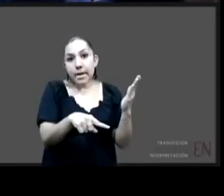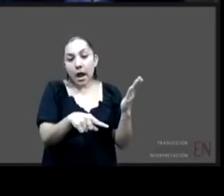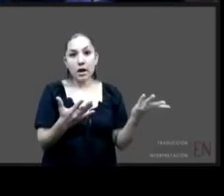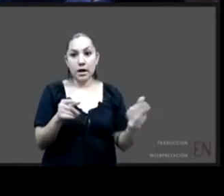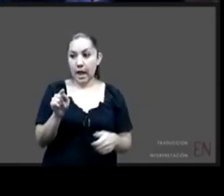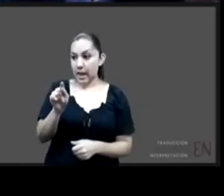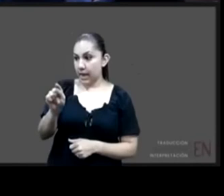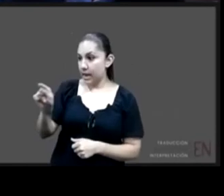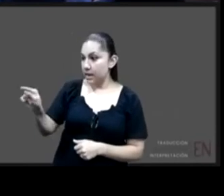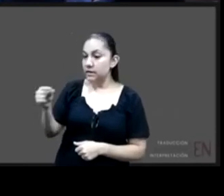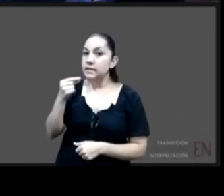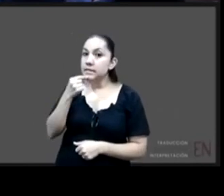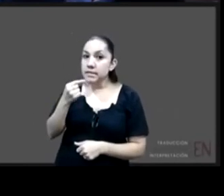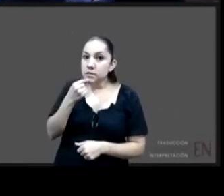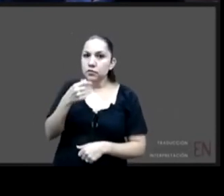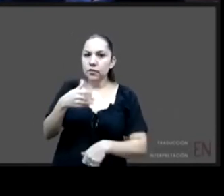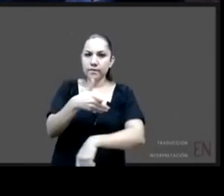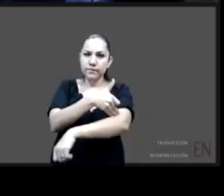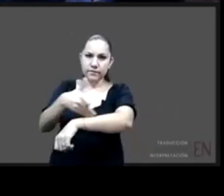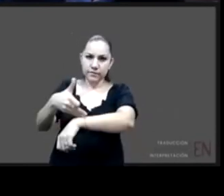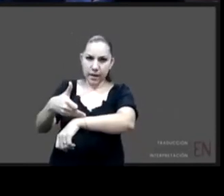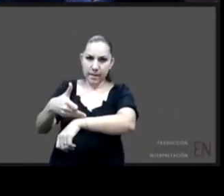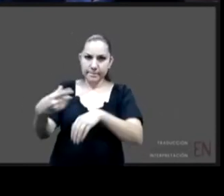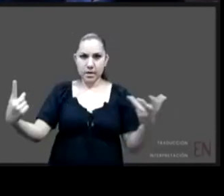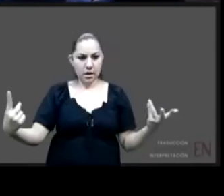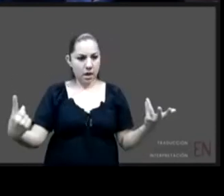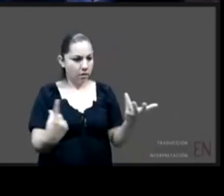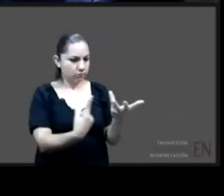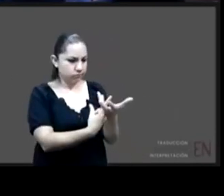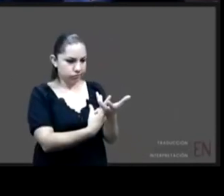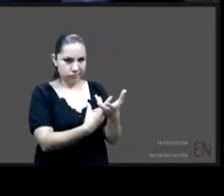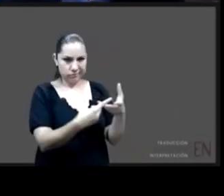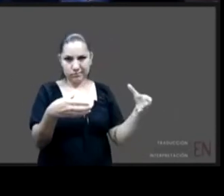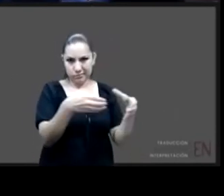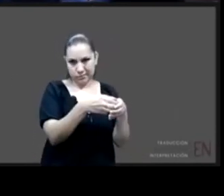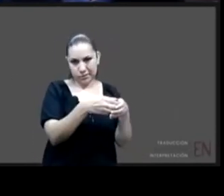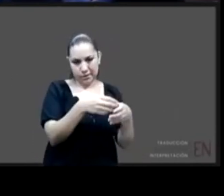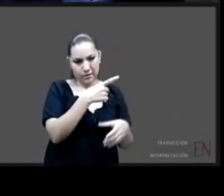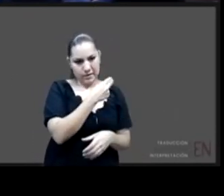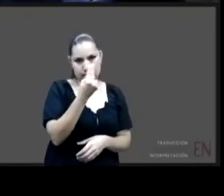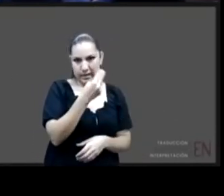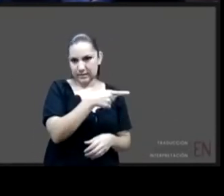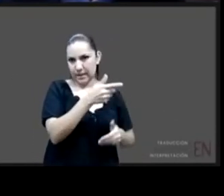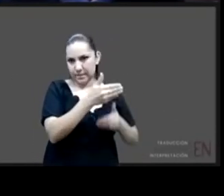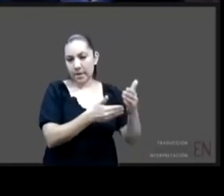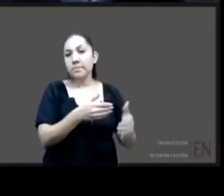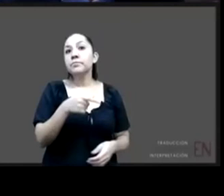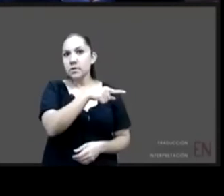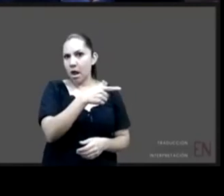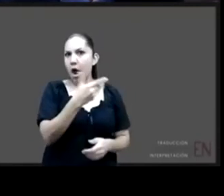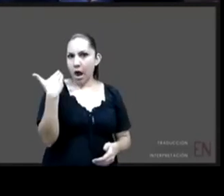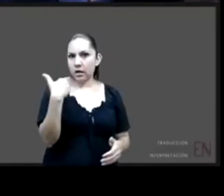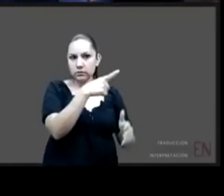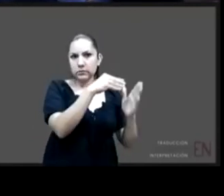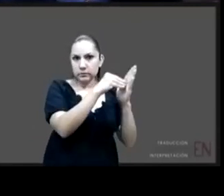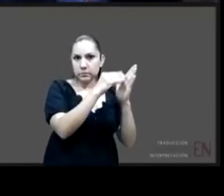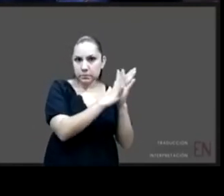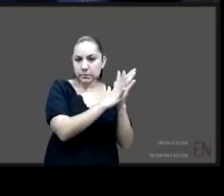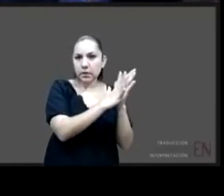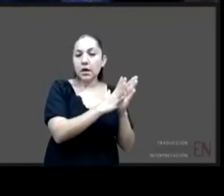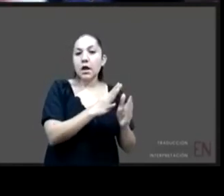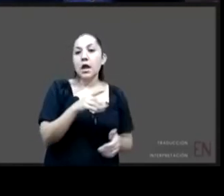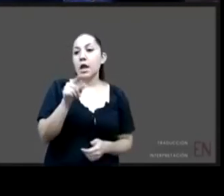familias la ley reconoce ya por ejemplo la prohibición de la separación familiar por motivos